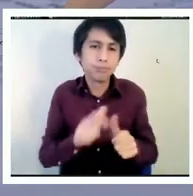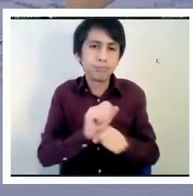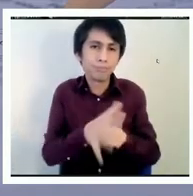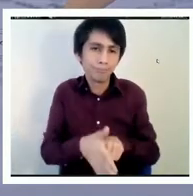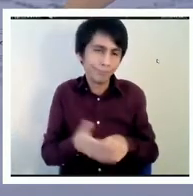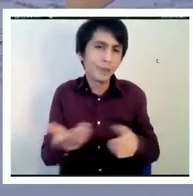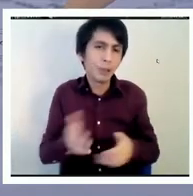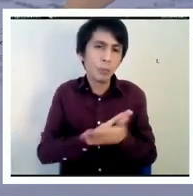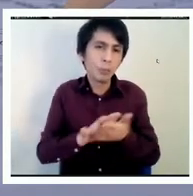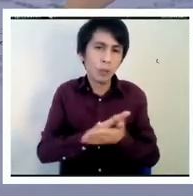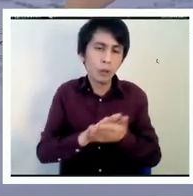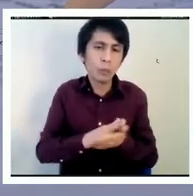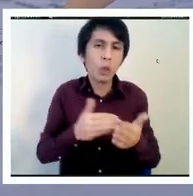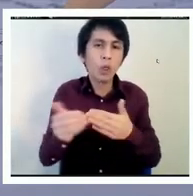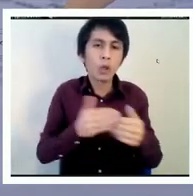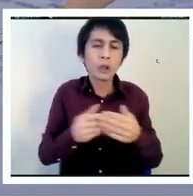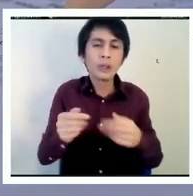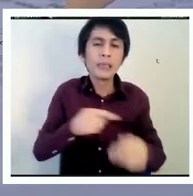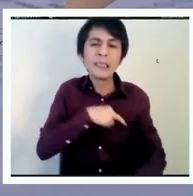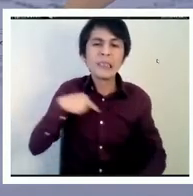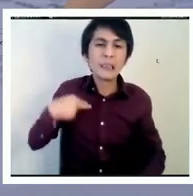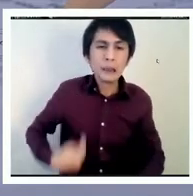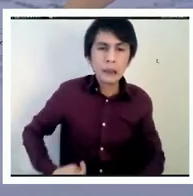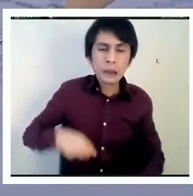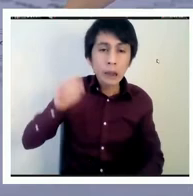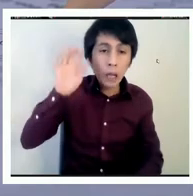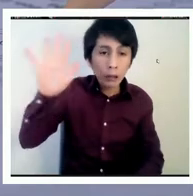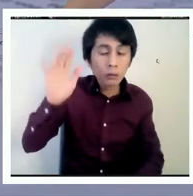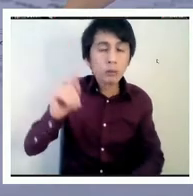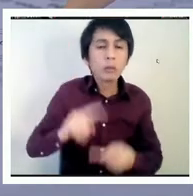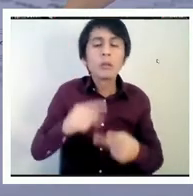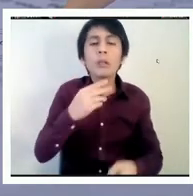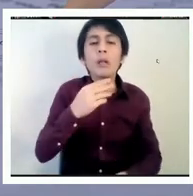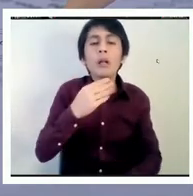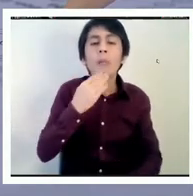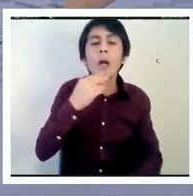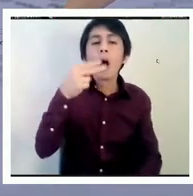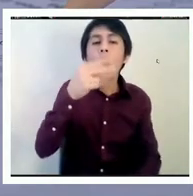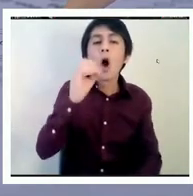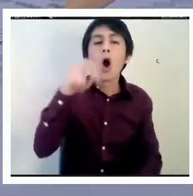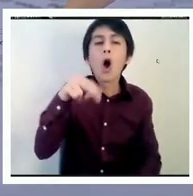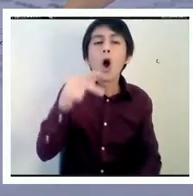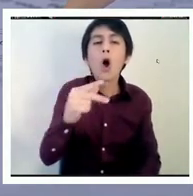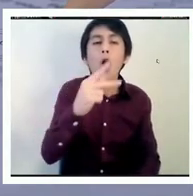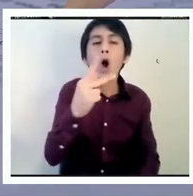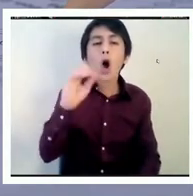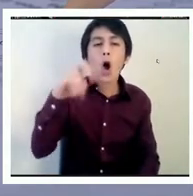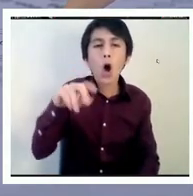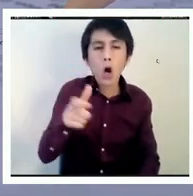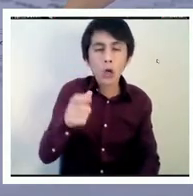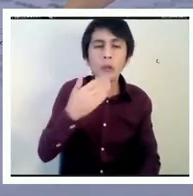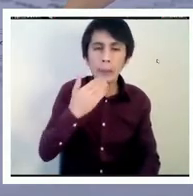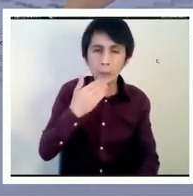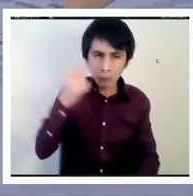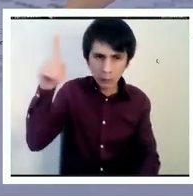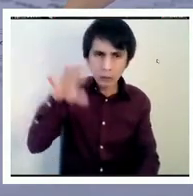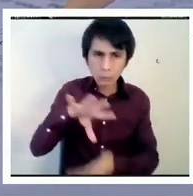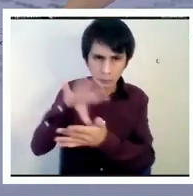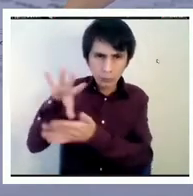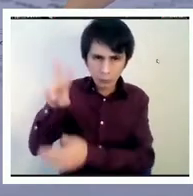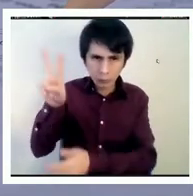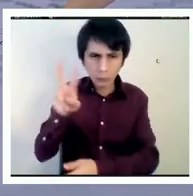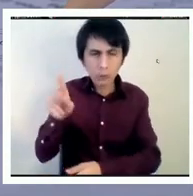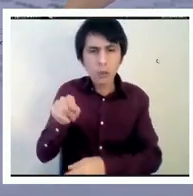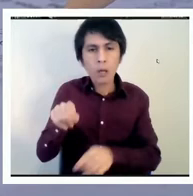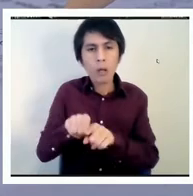ellos han pospuesto sus exámenes. Y también hay una cantidad pequeña de países que no hicieron ningún